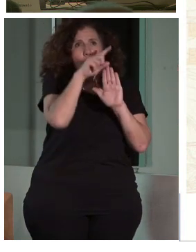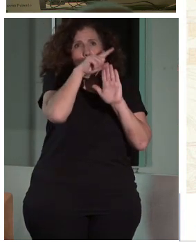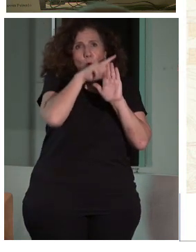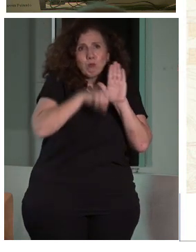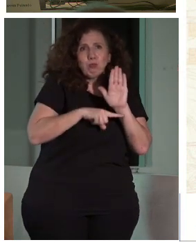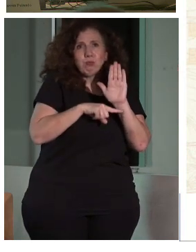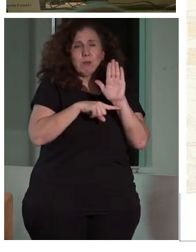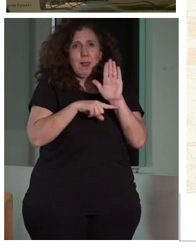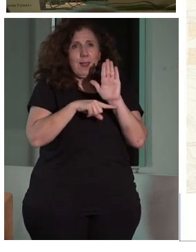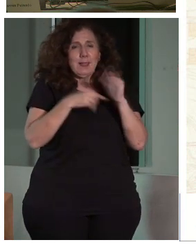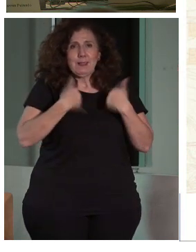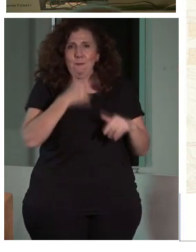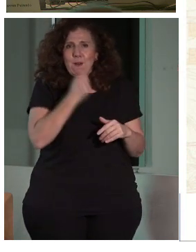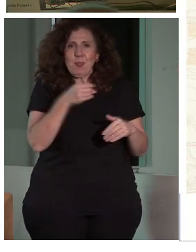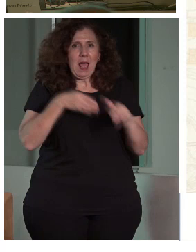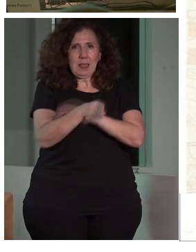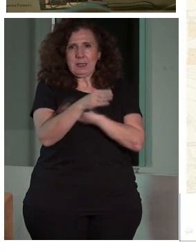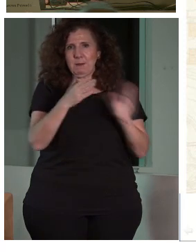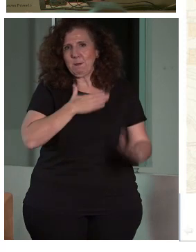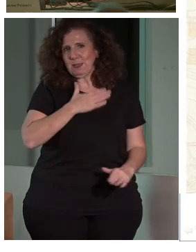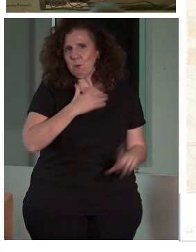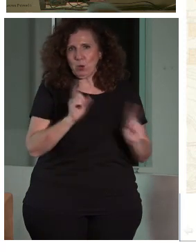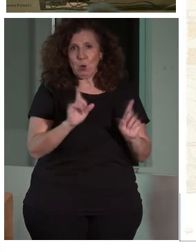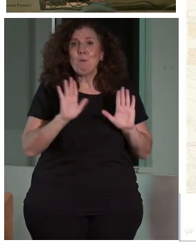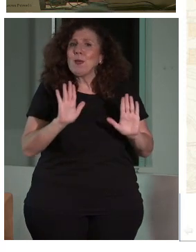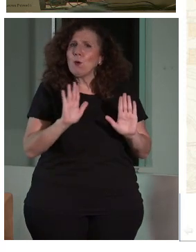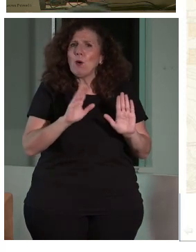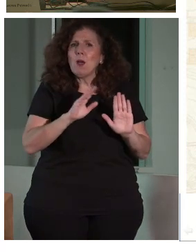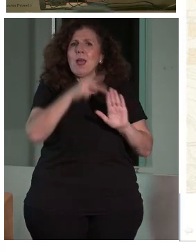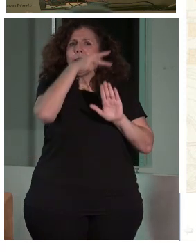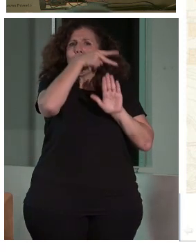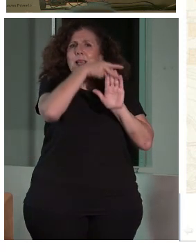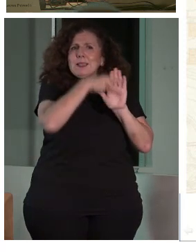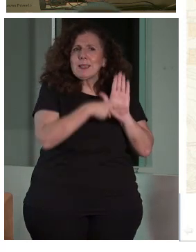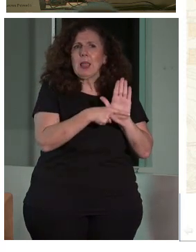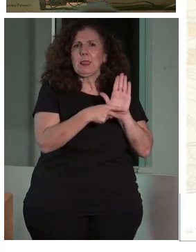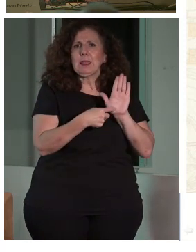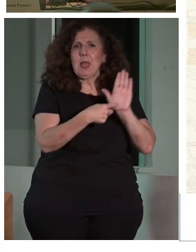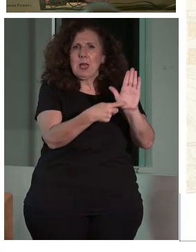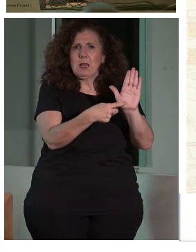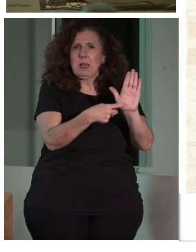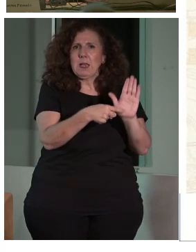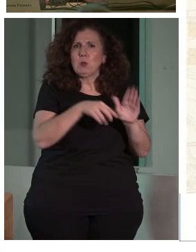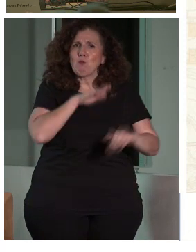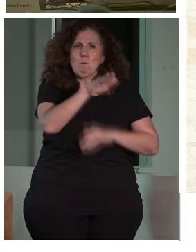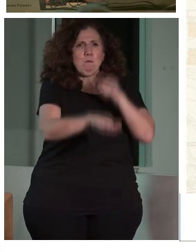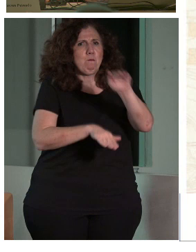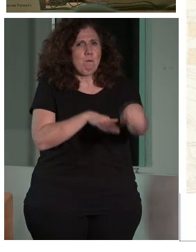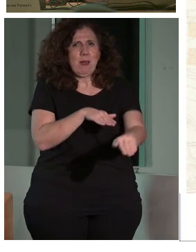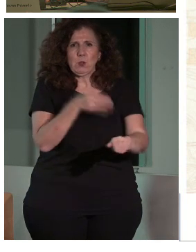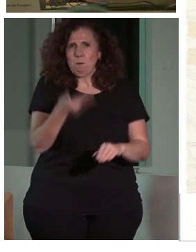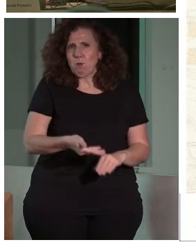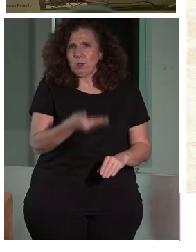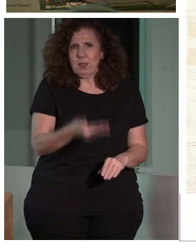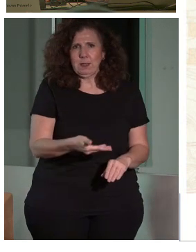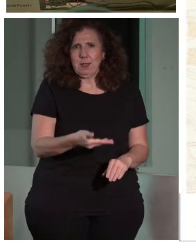menos. Pero creo que este estándar es un paso, ¿no? Es un paso adelante y es de lo que os voy a hablar. Es el